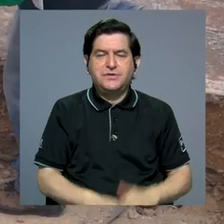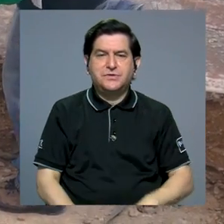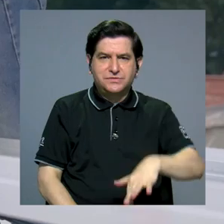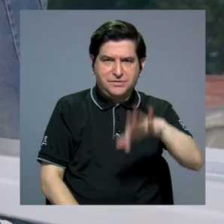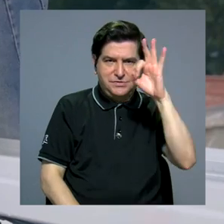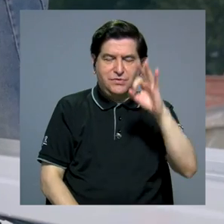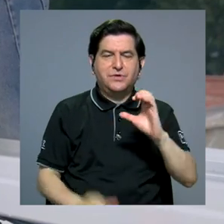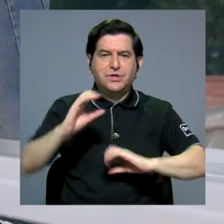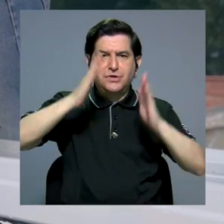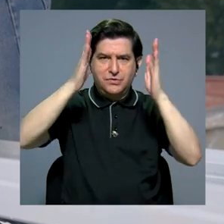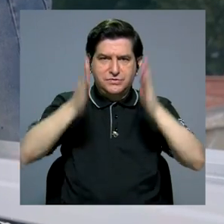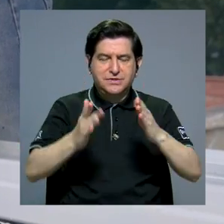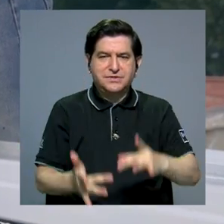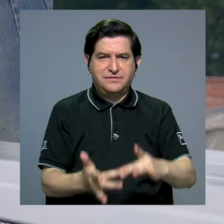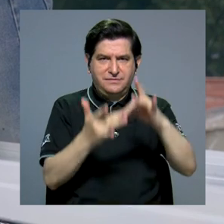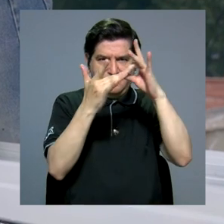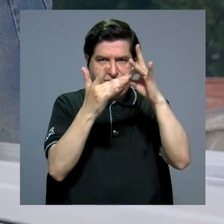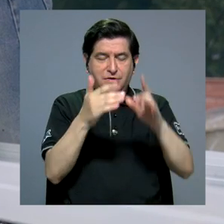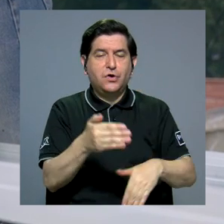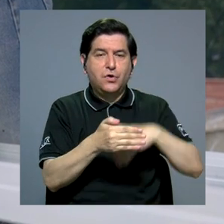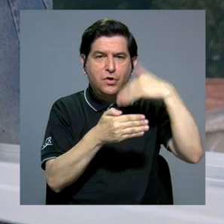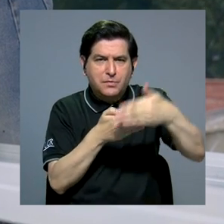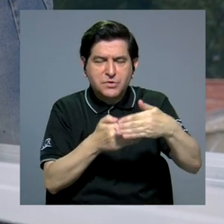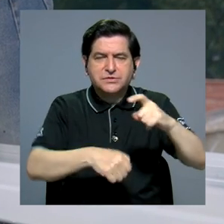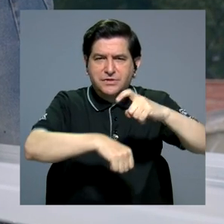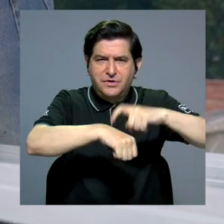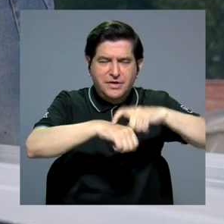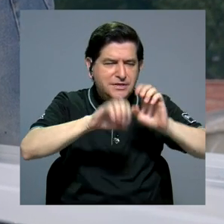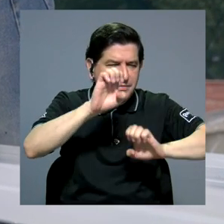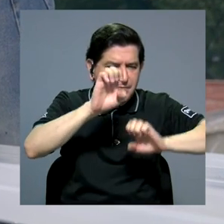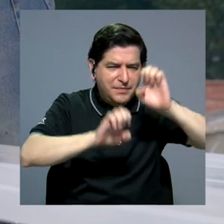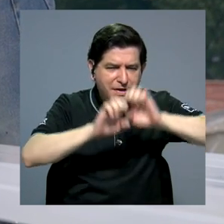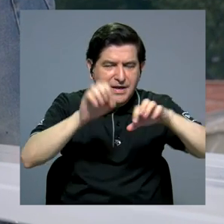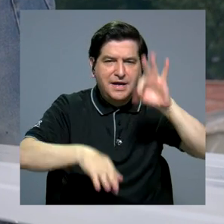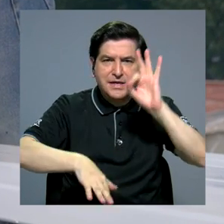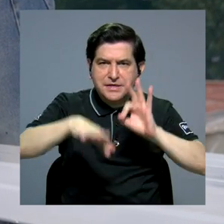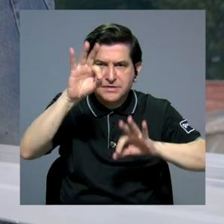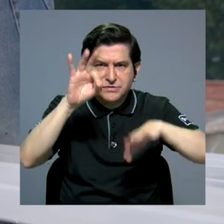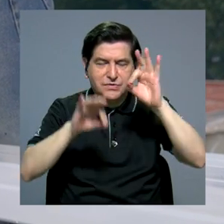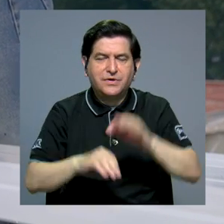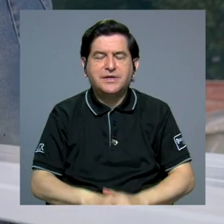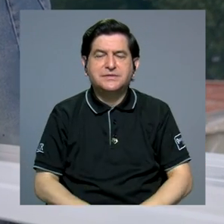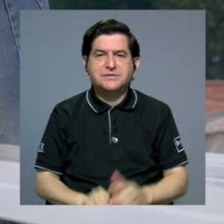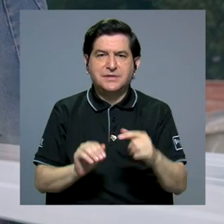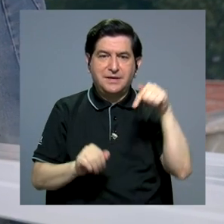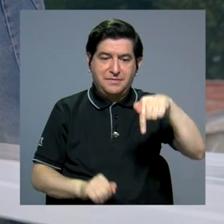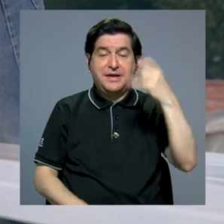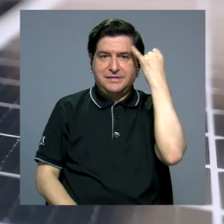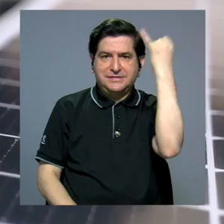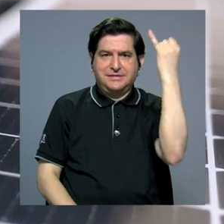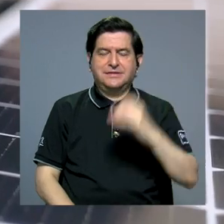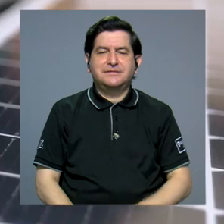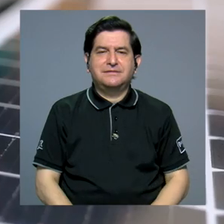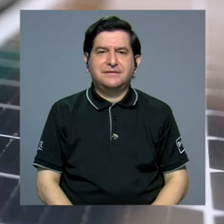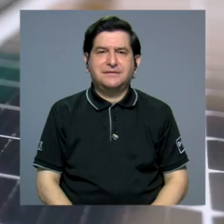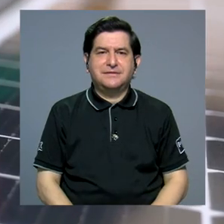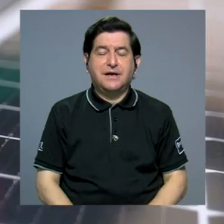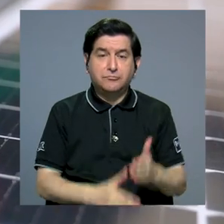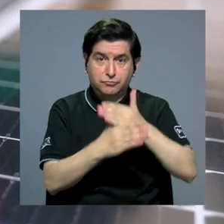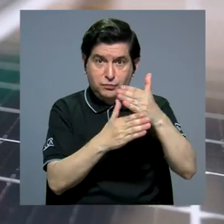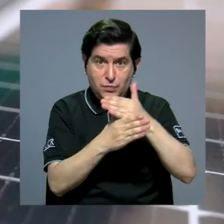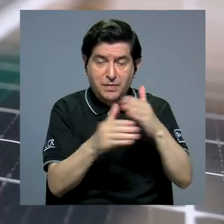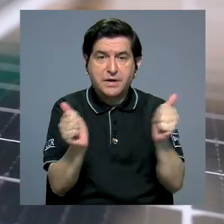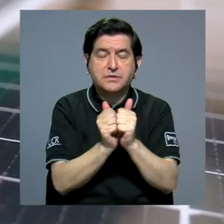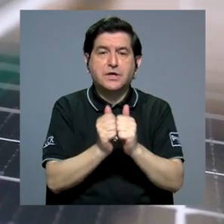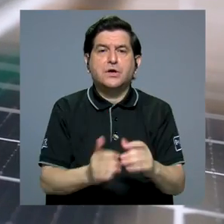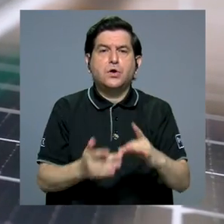elegido como científico experto posterior a una etapa de evaluación y selección para la presente iniciativa, en la cual comparte